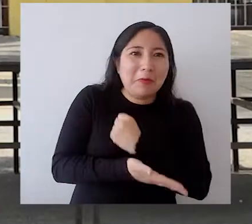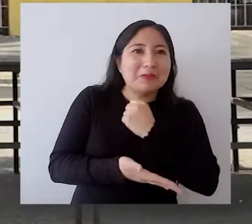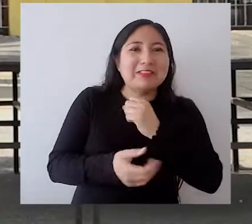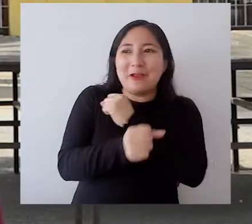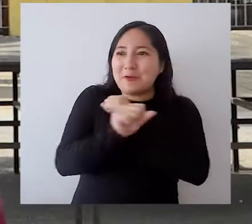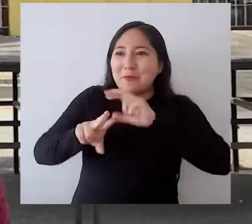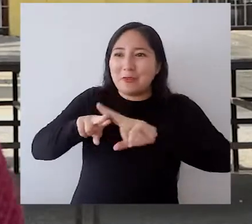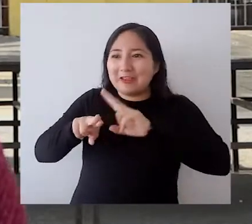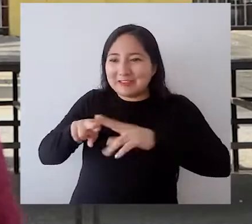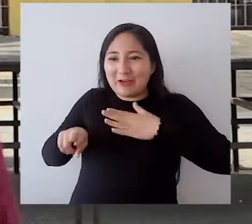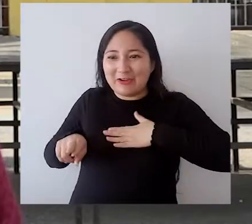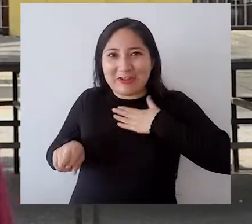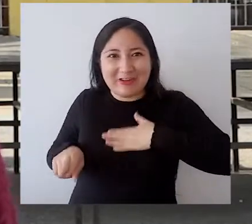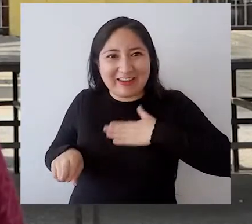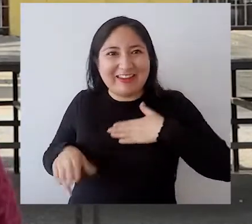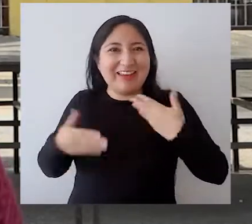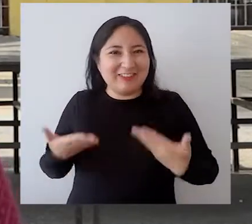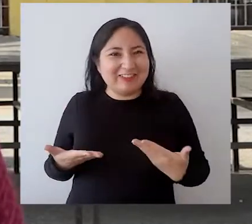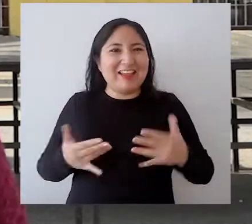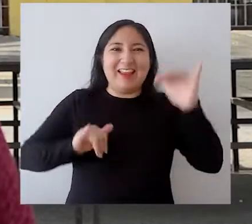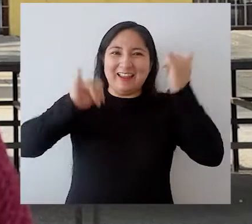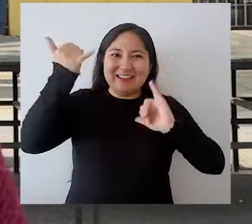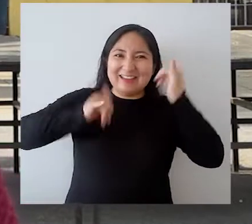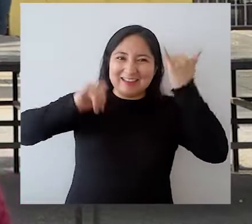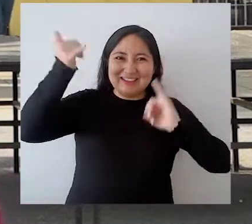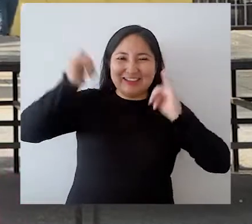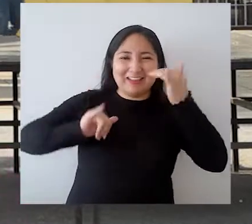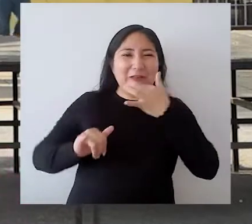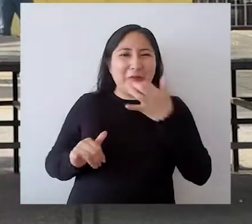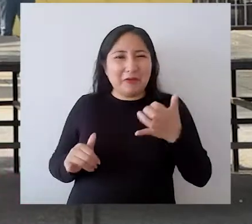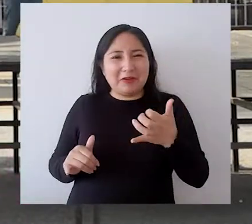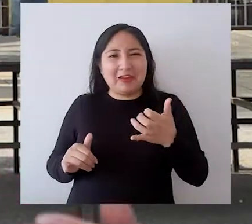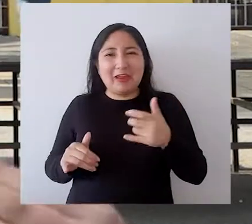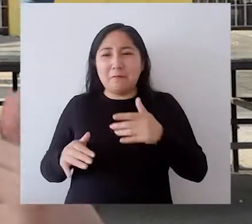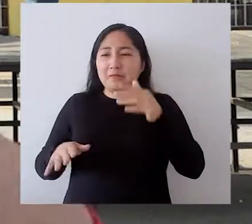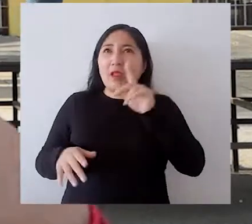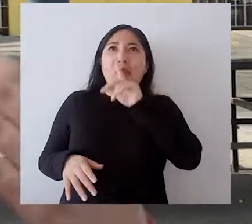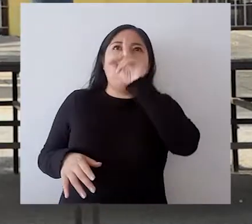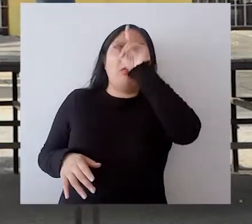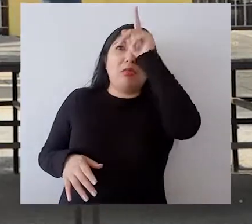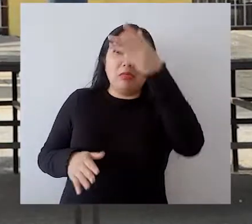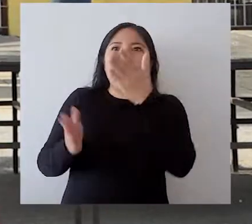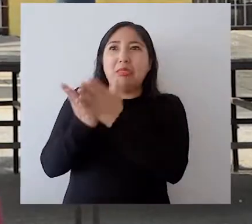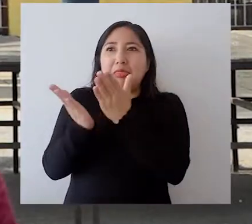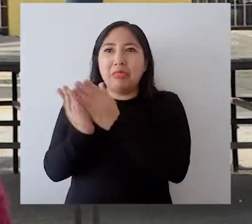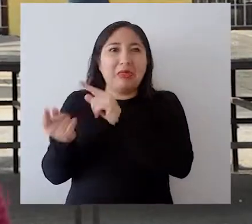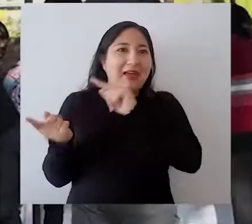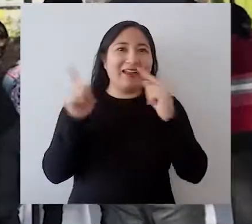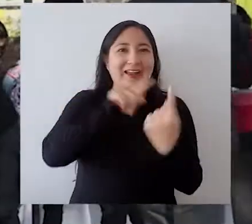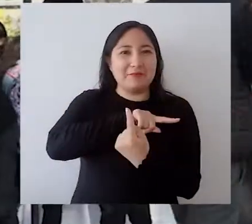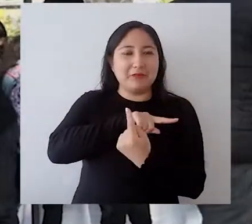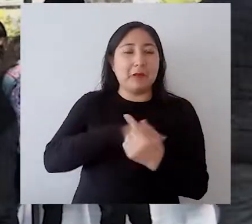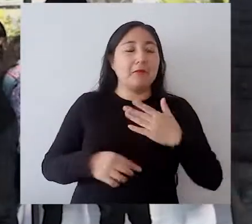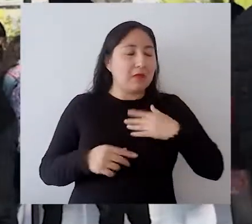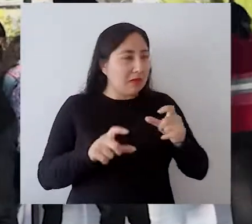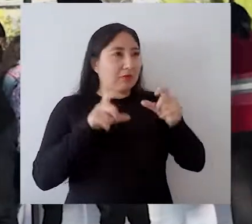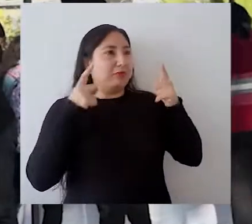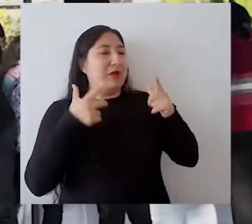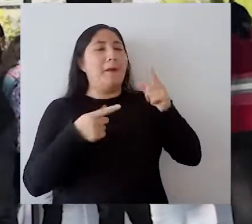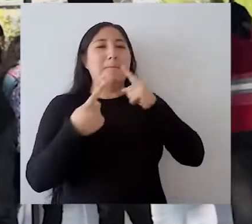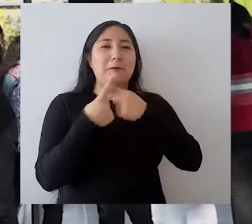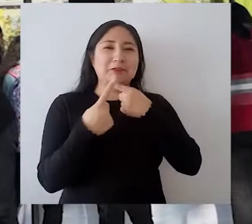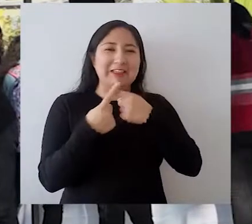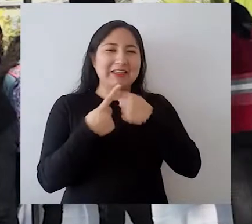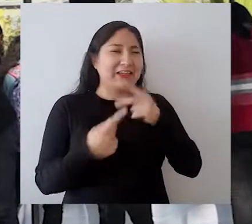antes, dicen así como, pucha, no alcancé a hacer lo que quería. Y es entretenido para ellos porque salen de su rutina del colegio. Mi impresión ha sido bastante